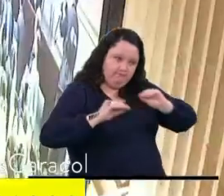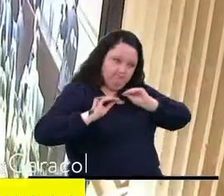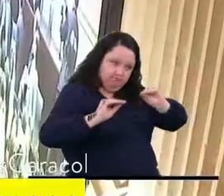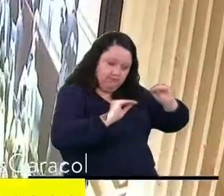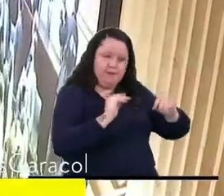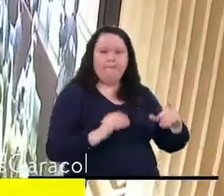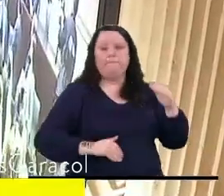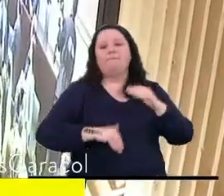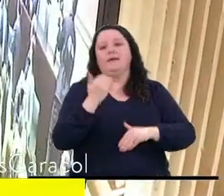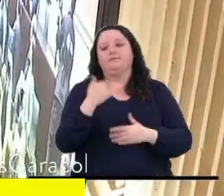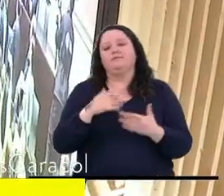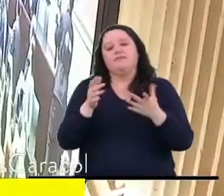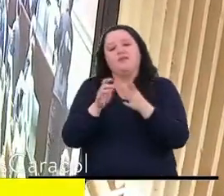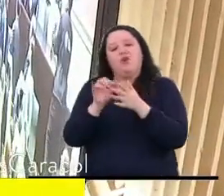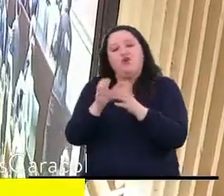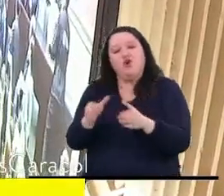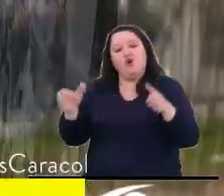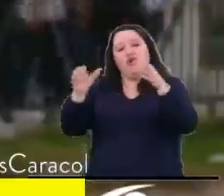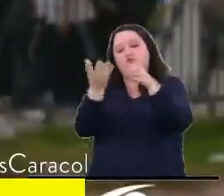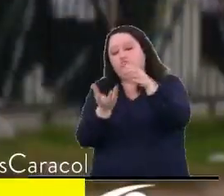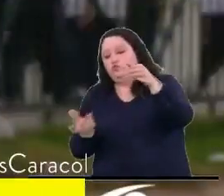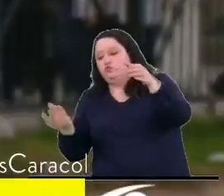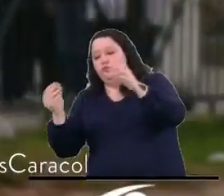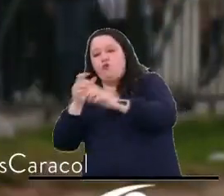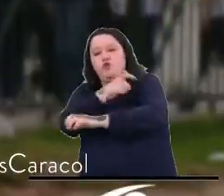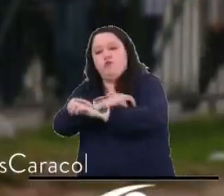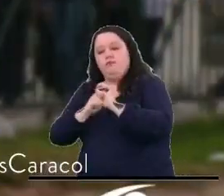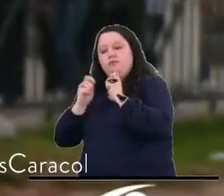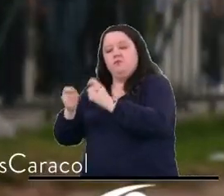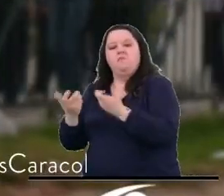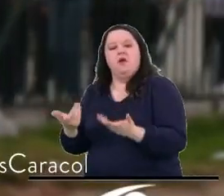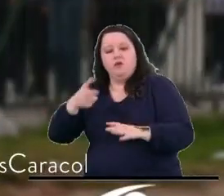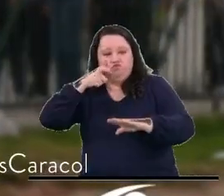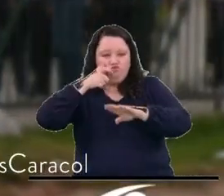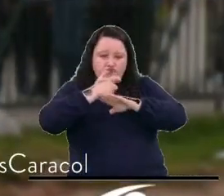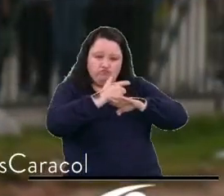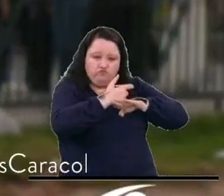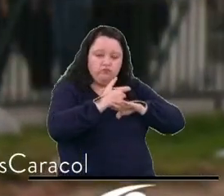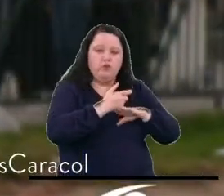Desde el Congreso se creó una subcomisión para vigilar que se garantice la ruta de convivencia escolar.